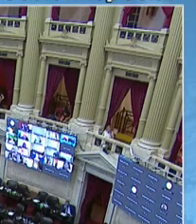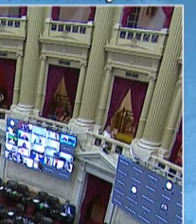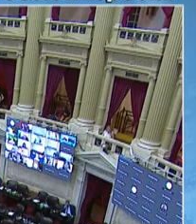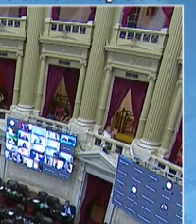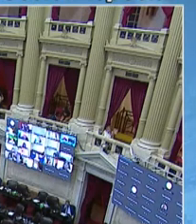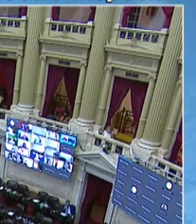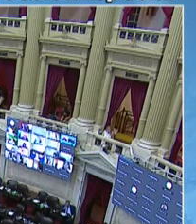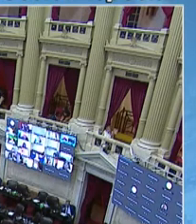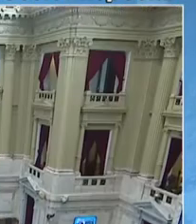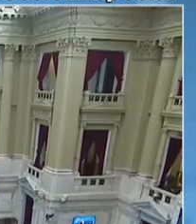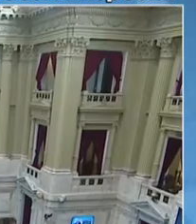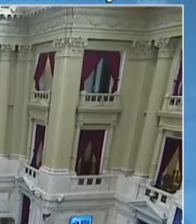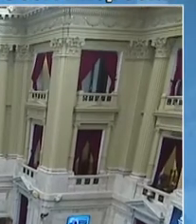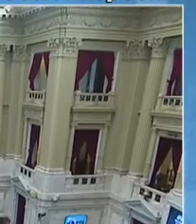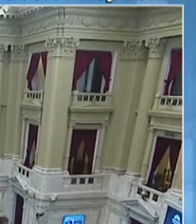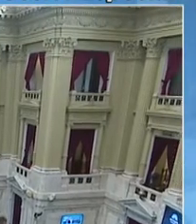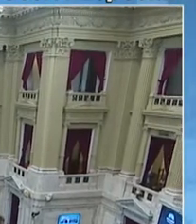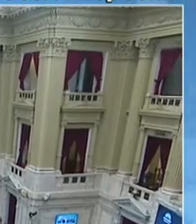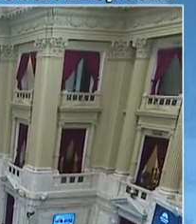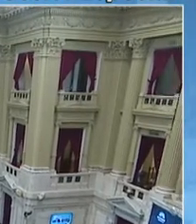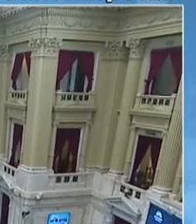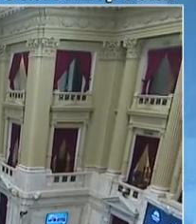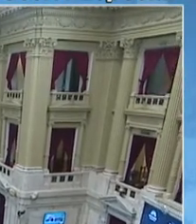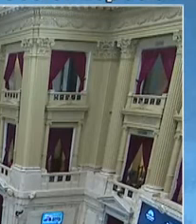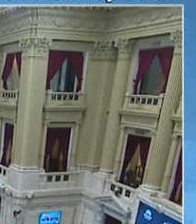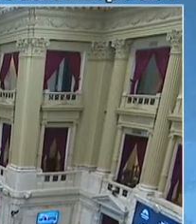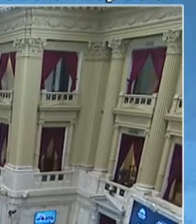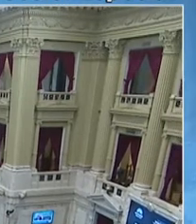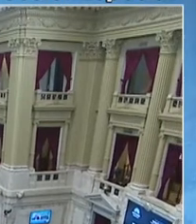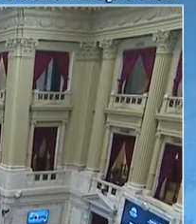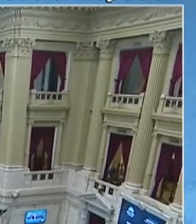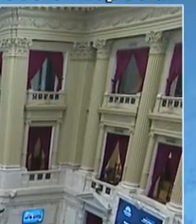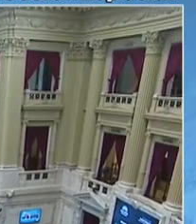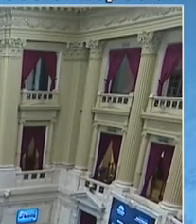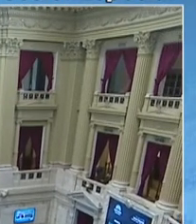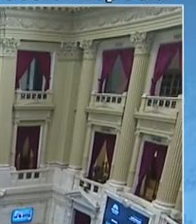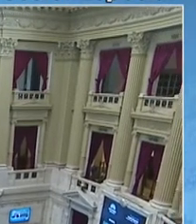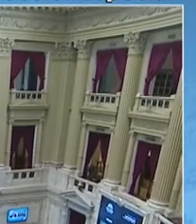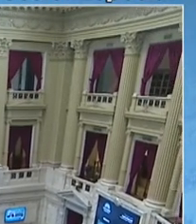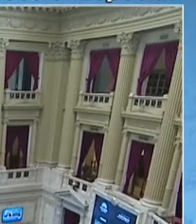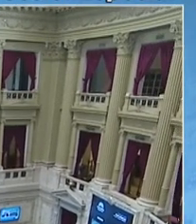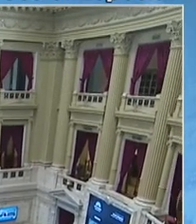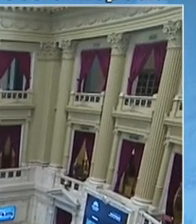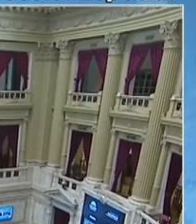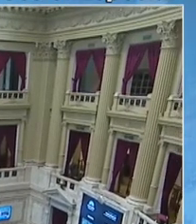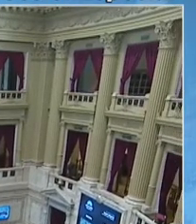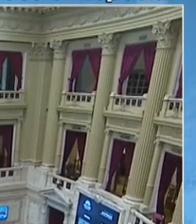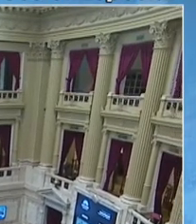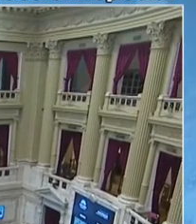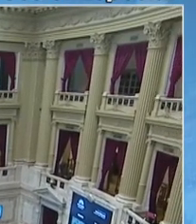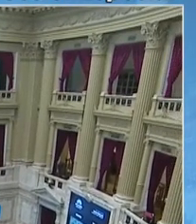solo de una cuestión de conveniencia y oportunismo político? Señor Presidente,